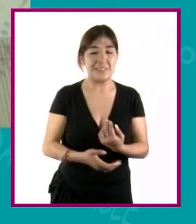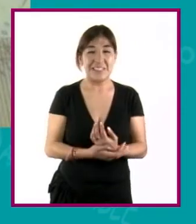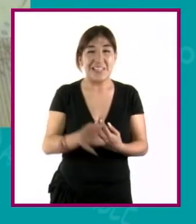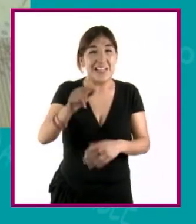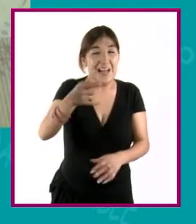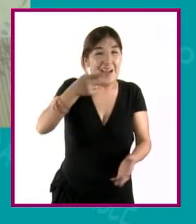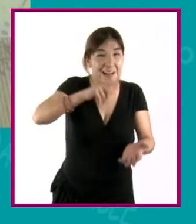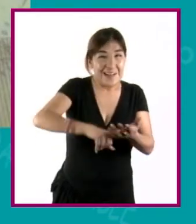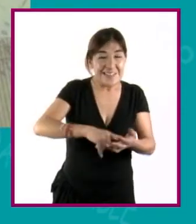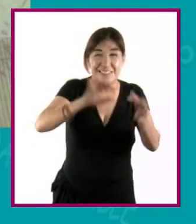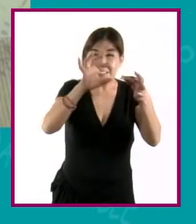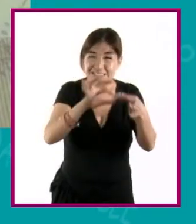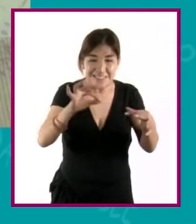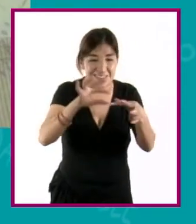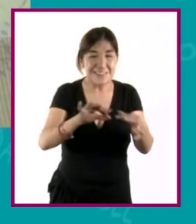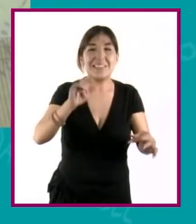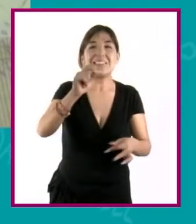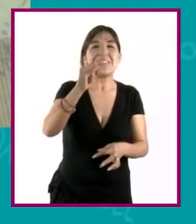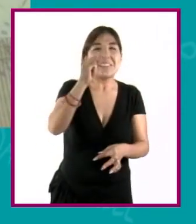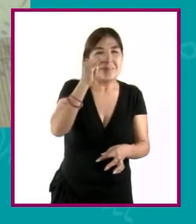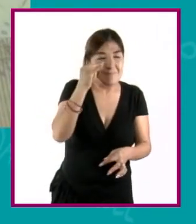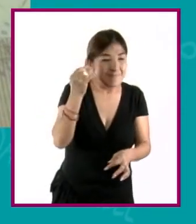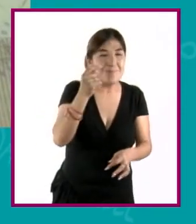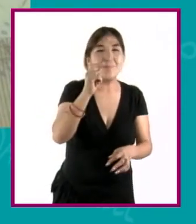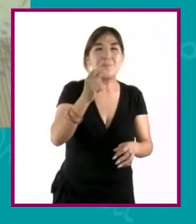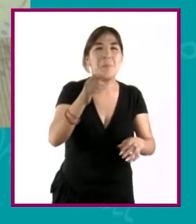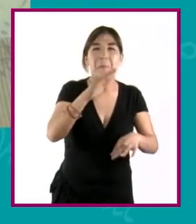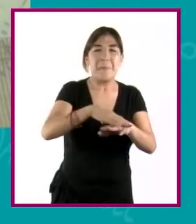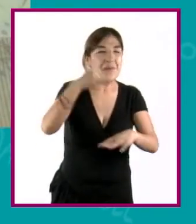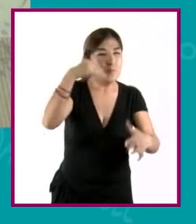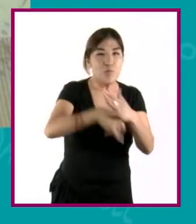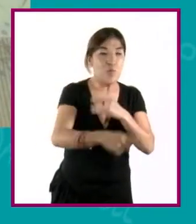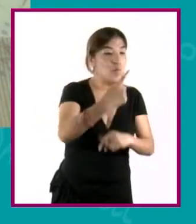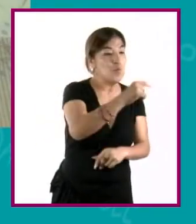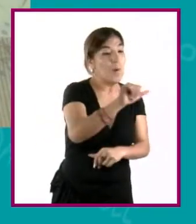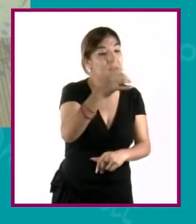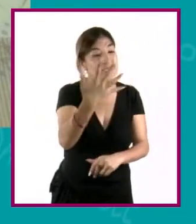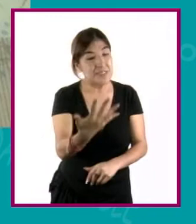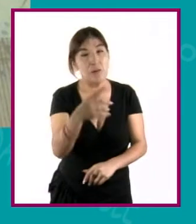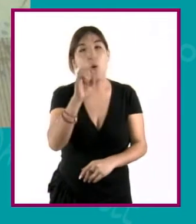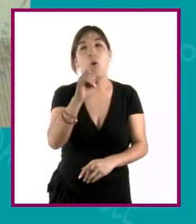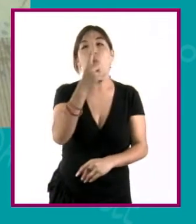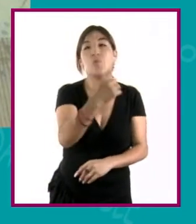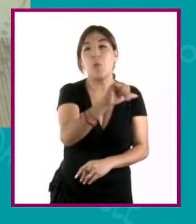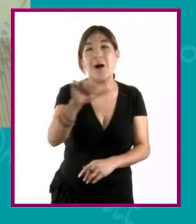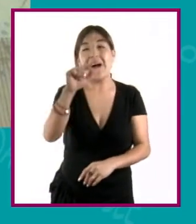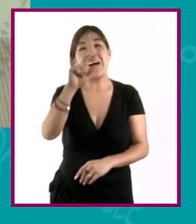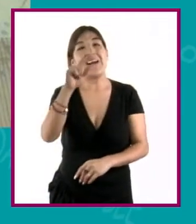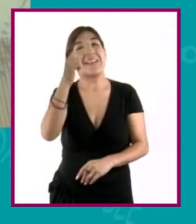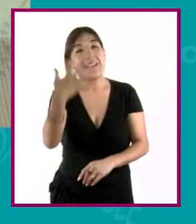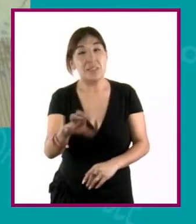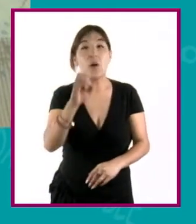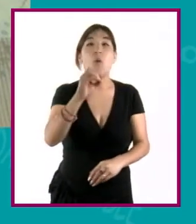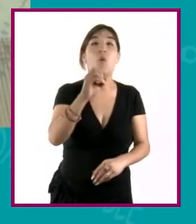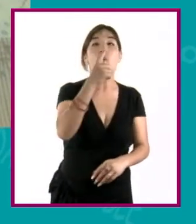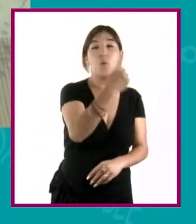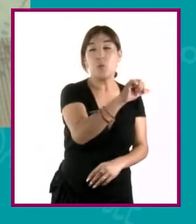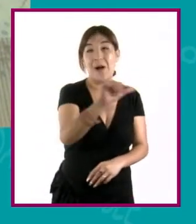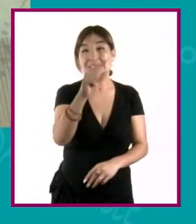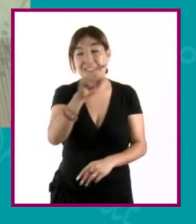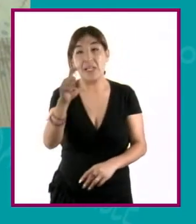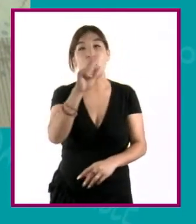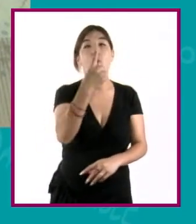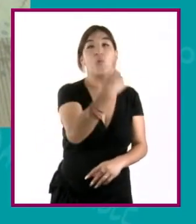detalladas, cuando son escalas 1 a 5, 1 a 10, donde son detalles constructivos, hasta 1 a 100, 1 a 5 mil, cuando son